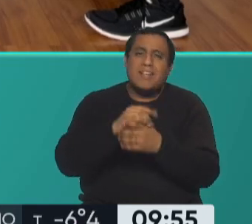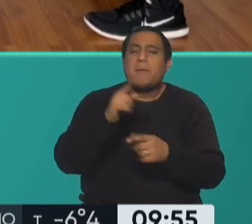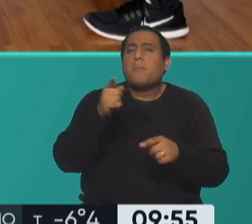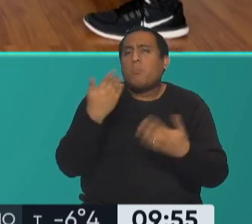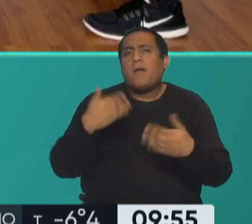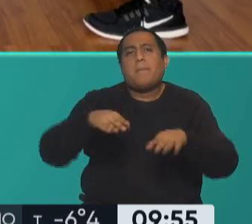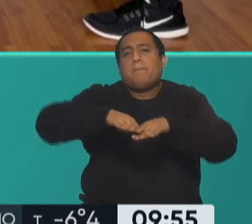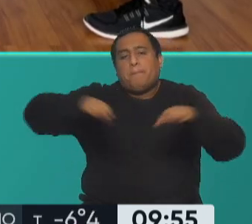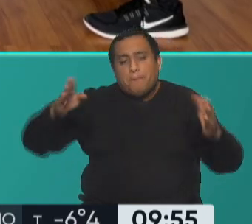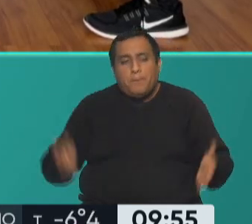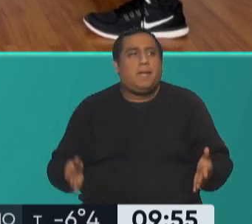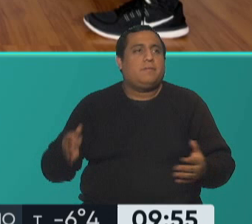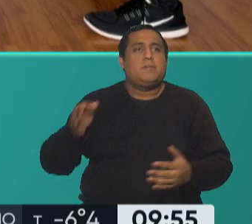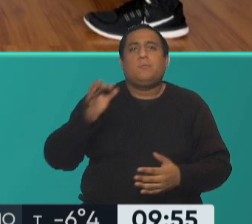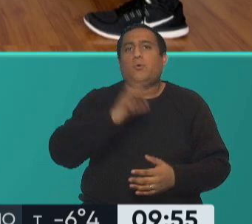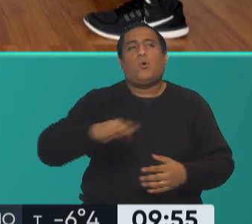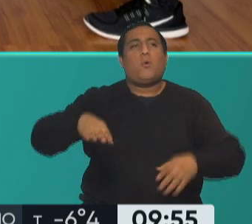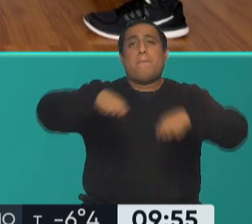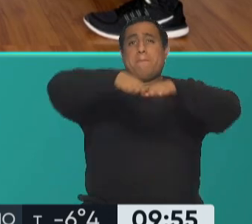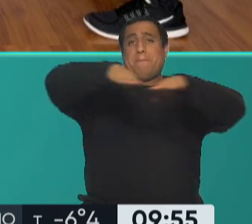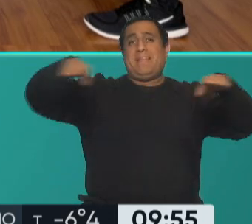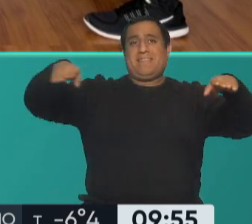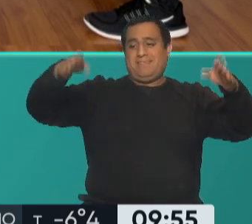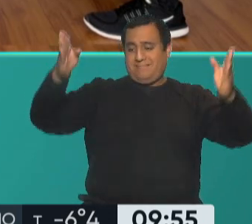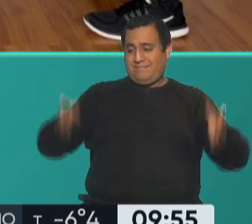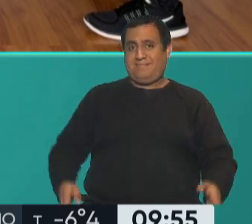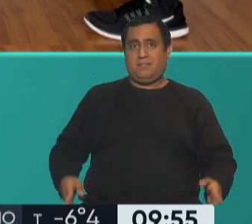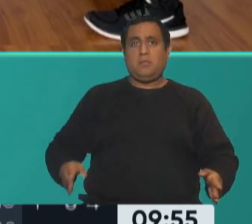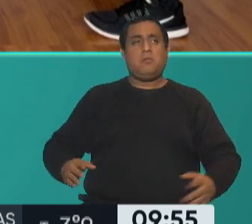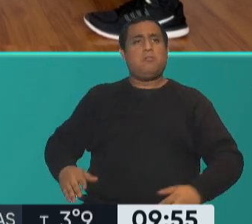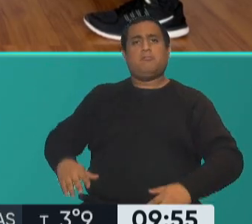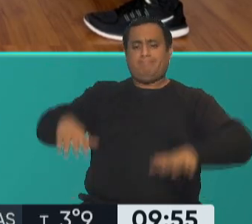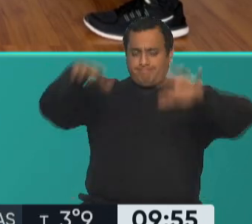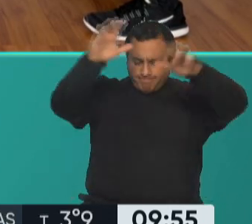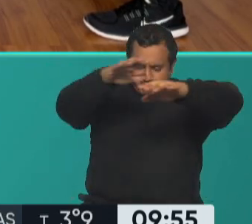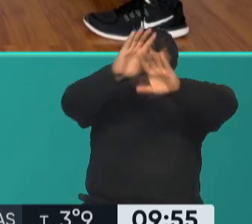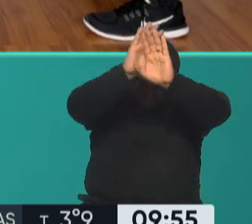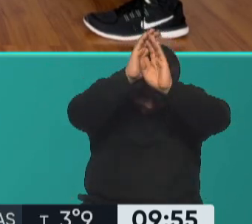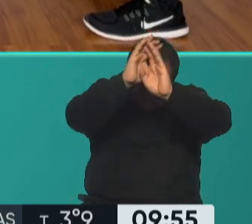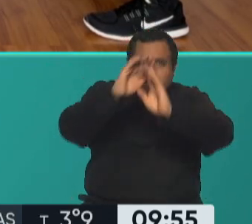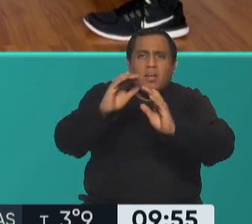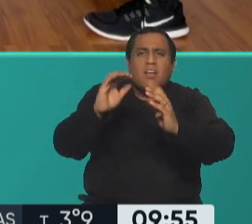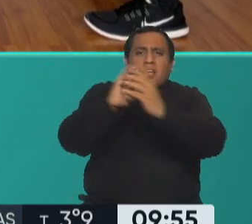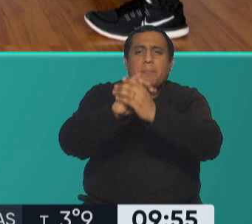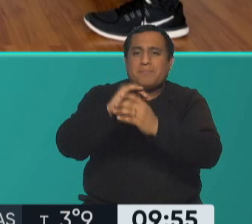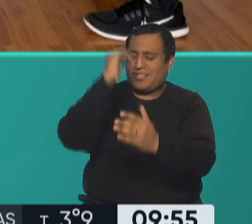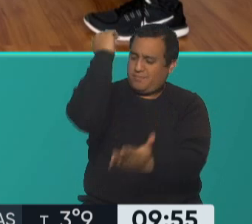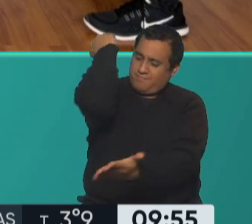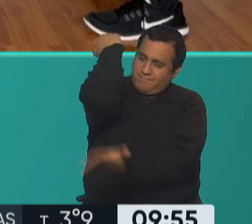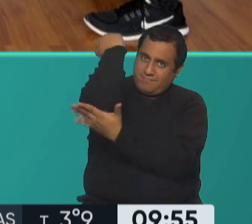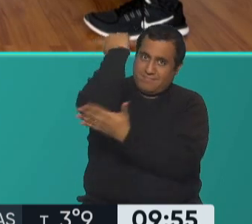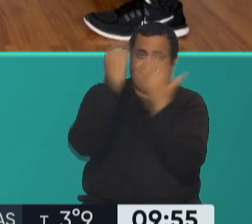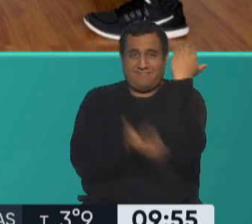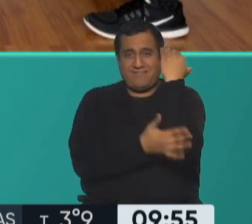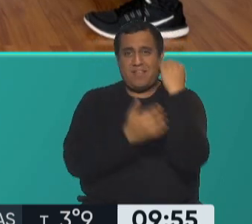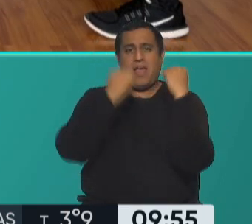en una barra alta si no tenemos una silla y la idea es que apoyemos los codos también le puedo poner algo